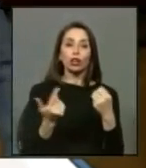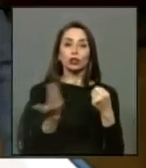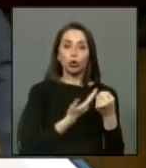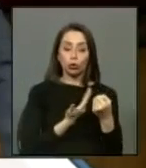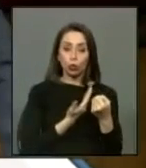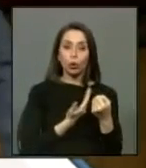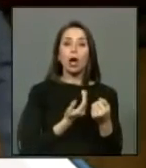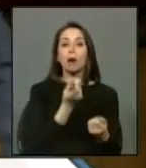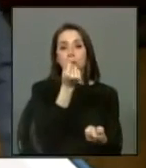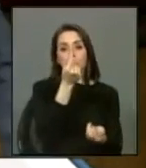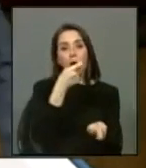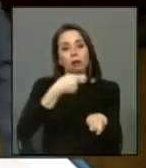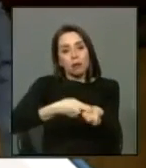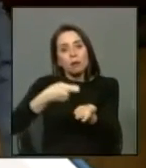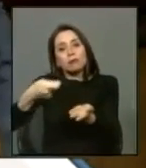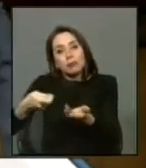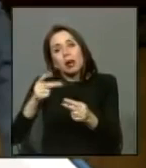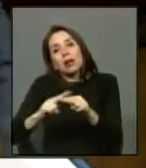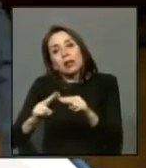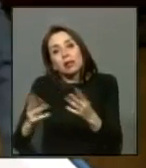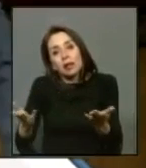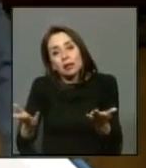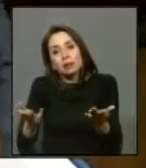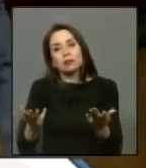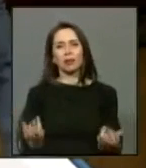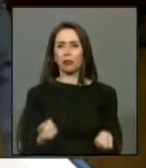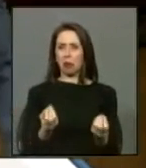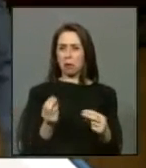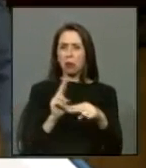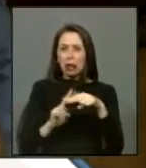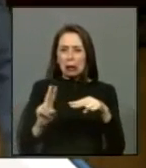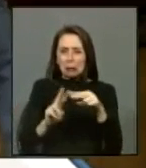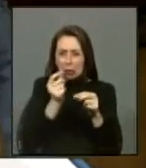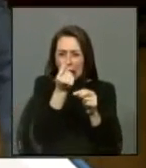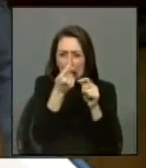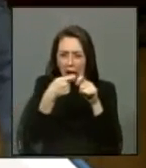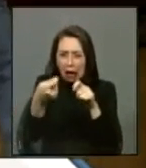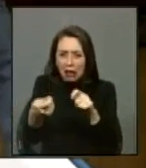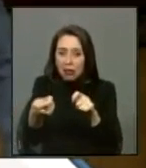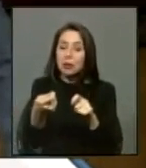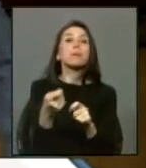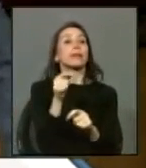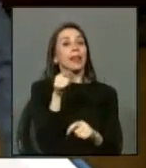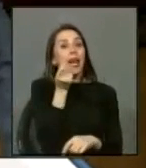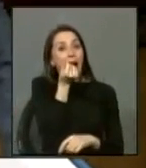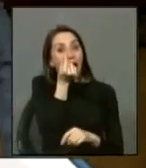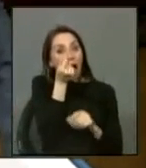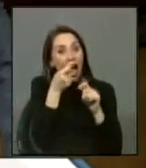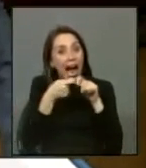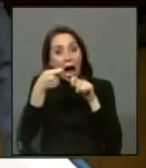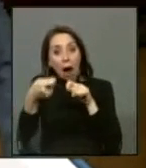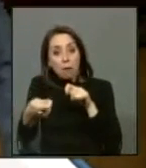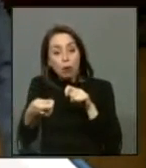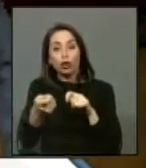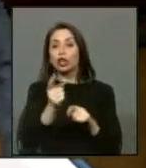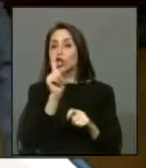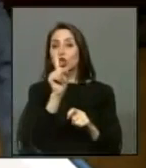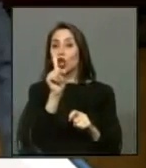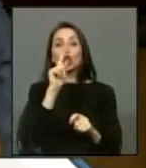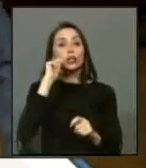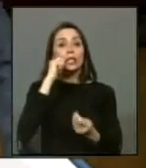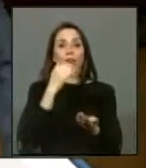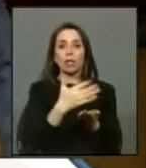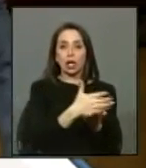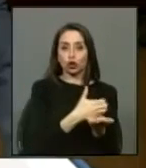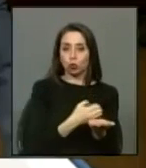pecunaria. ¿Qué reparación? El referido aporte no constituirá remuneración o